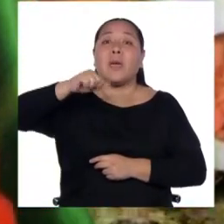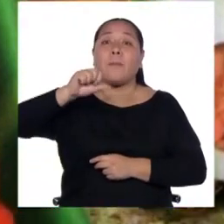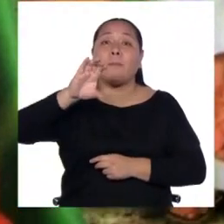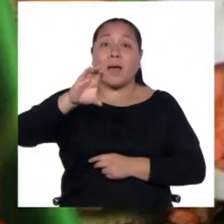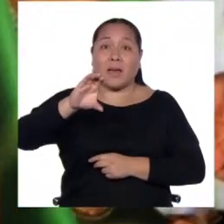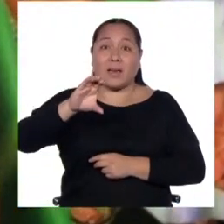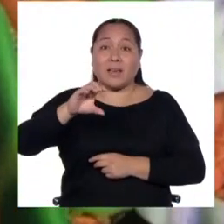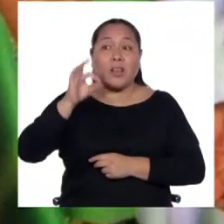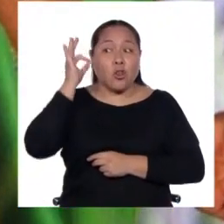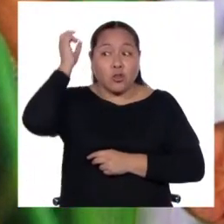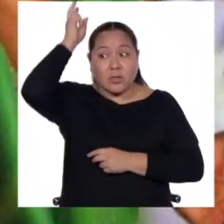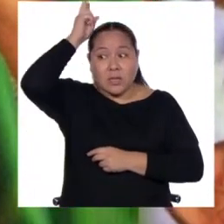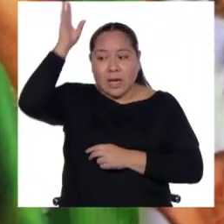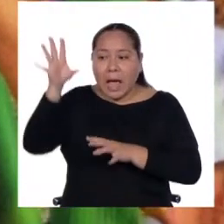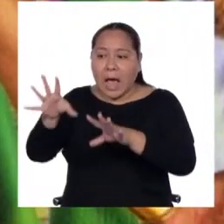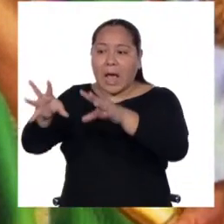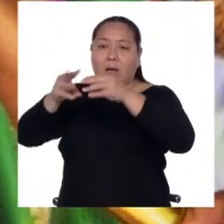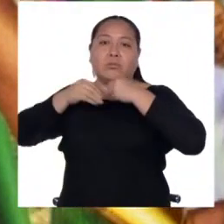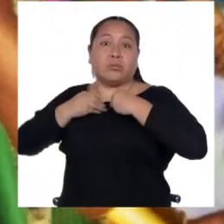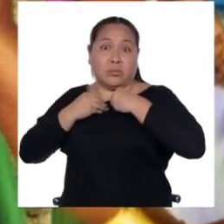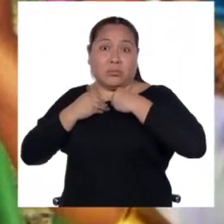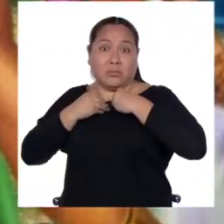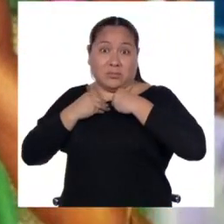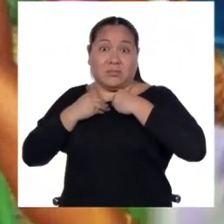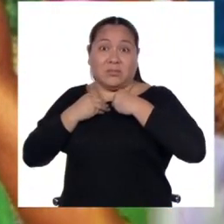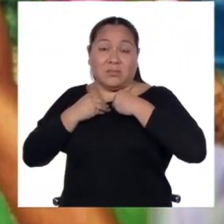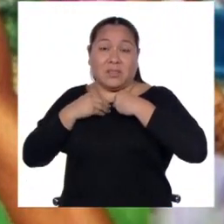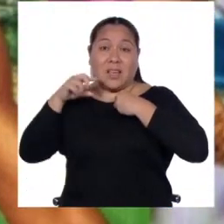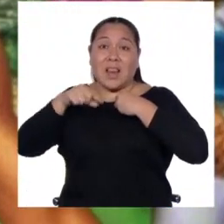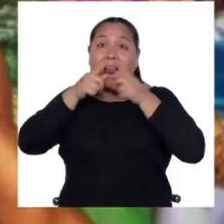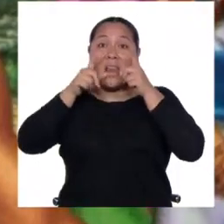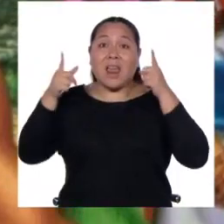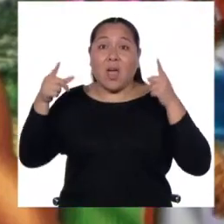y por eso pasaron a ser llamados quechuas.